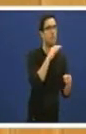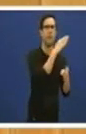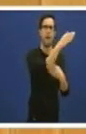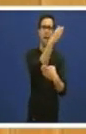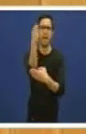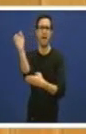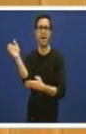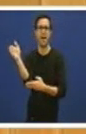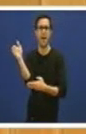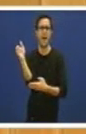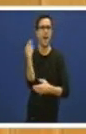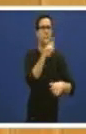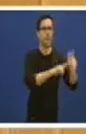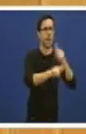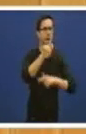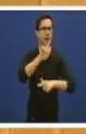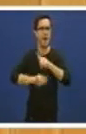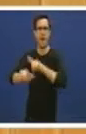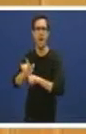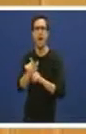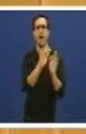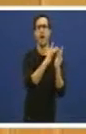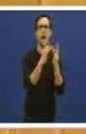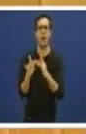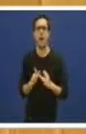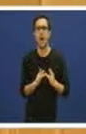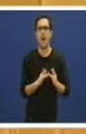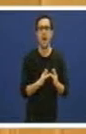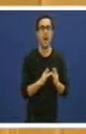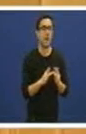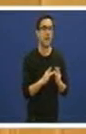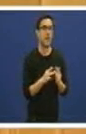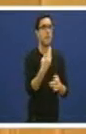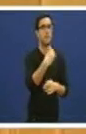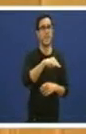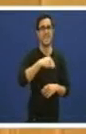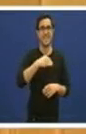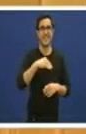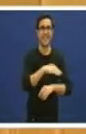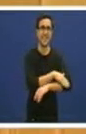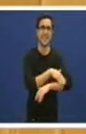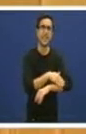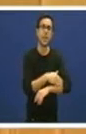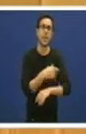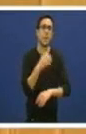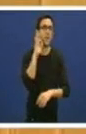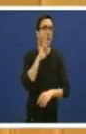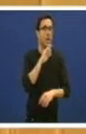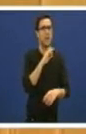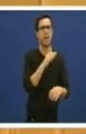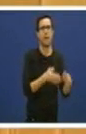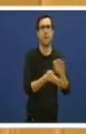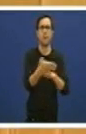do goberno galego vota unha parte moi importante dos seus días fora deste país sería